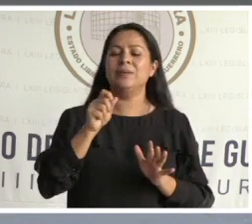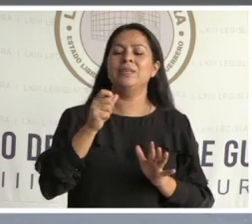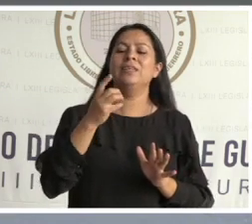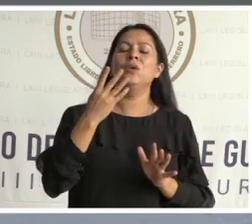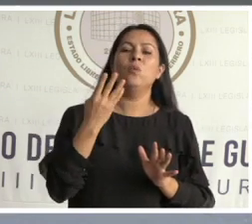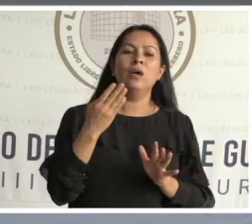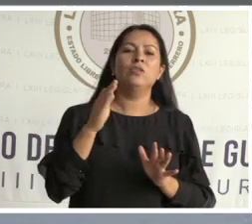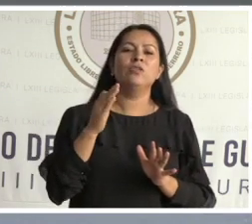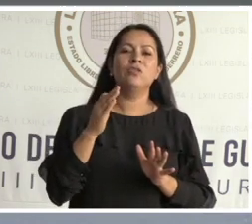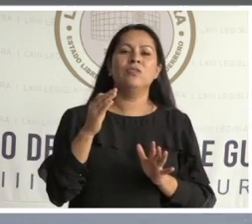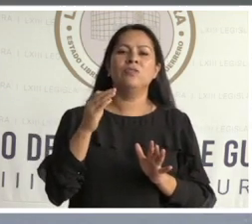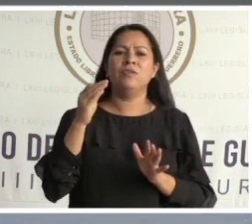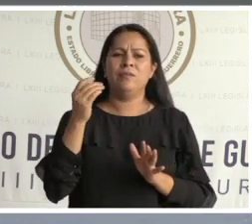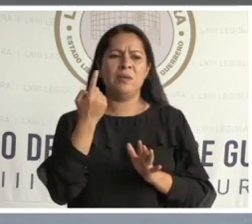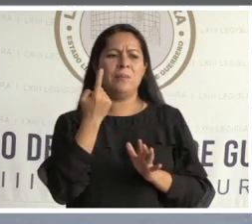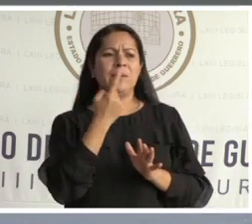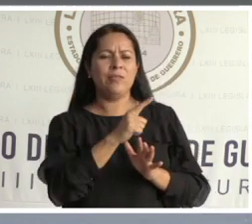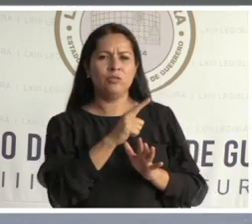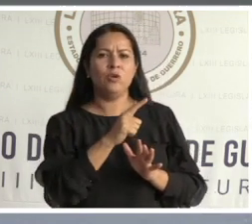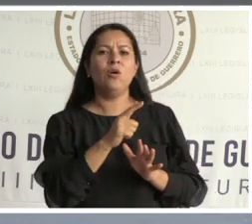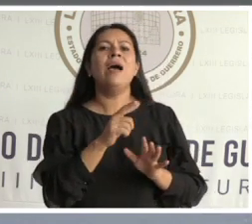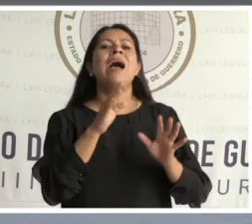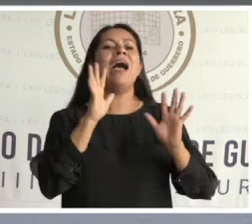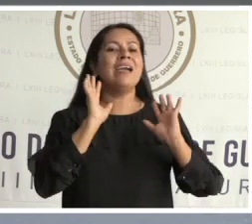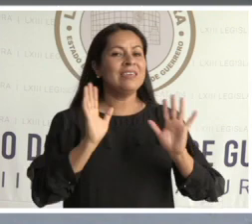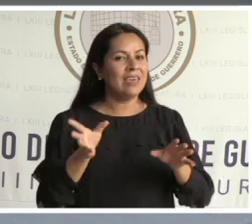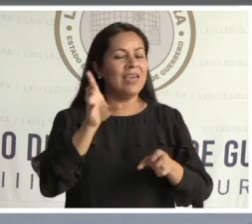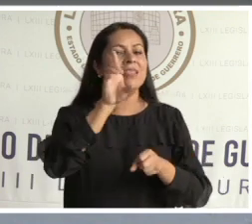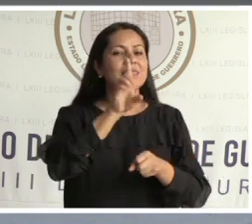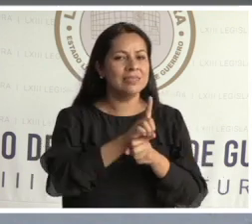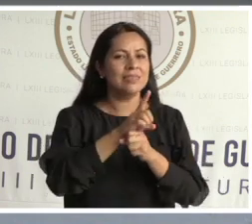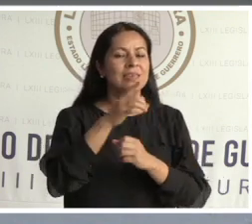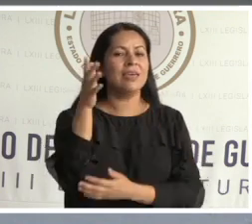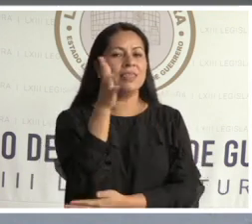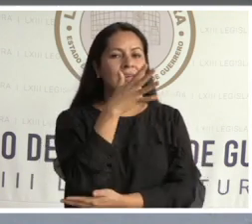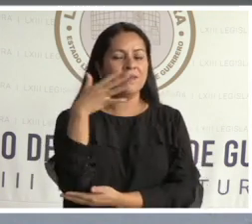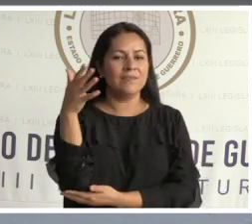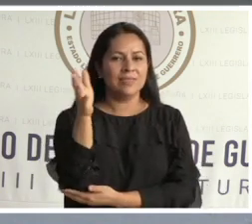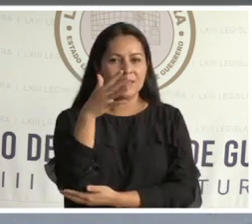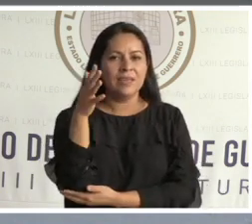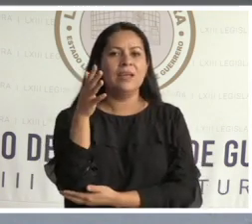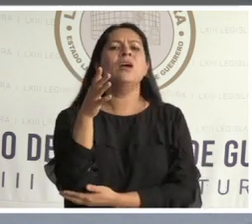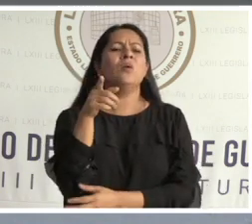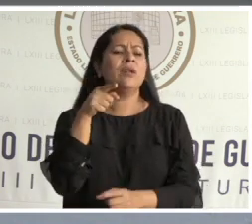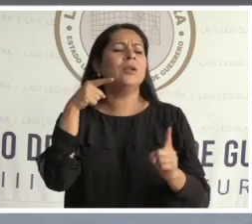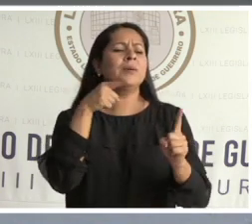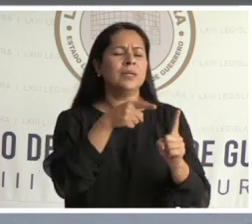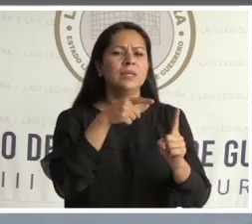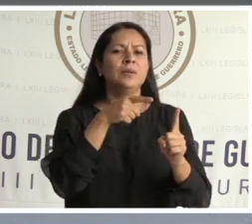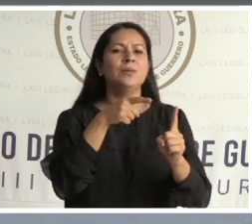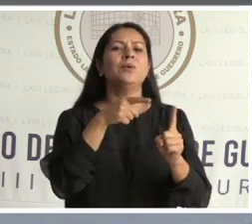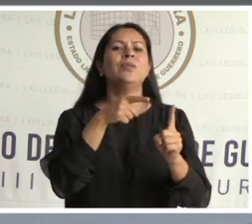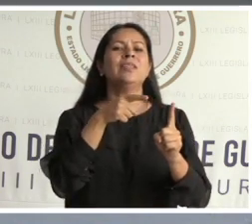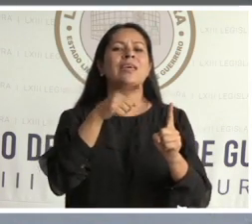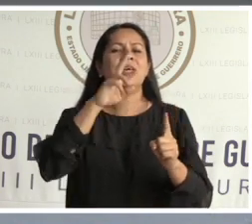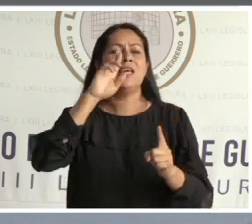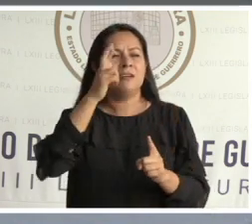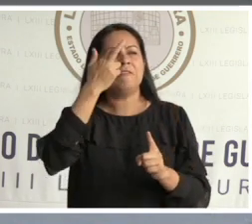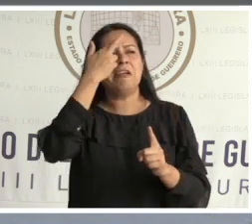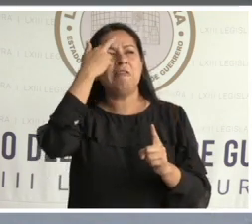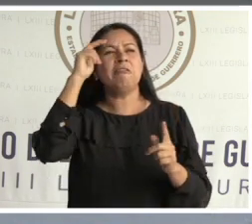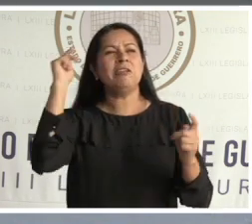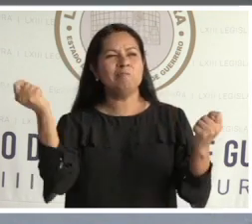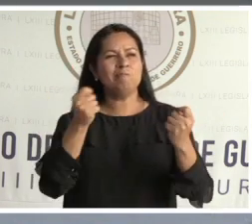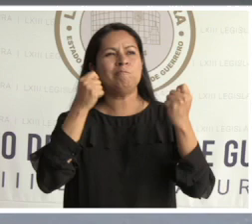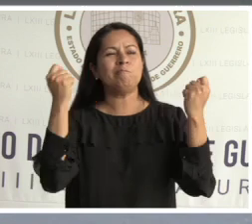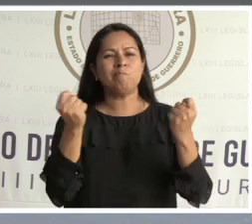febrero fuera declarado de forma oficial el día de la bandera, con el propósito de conmemorar a nuestra bandera nacional